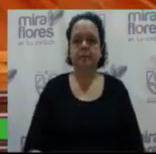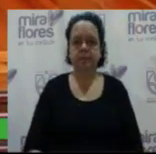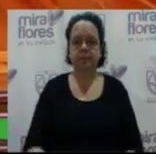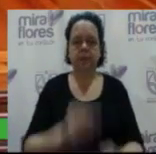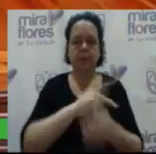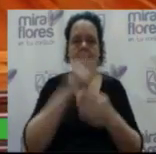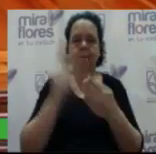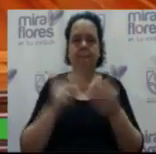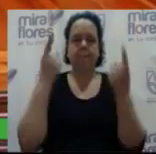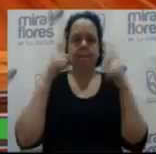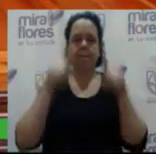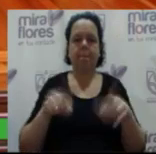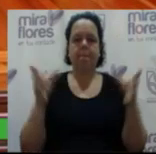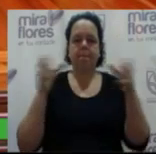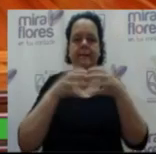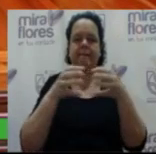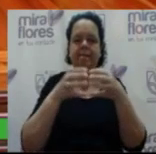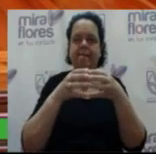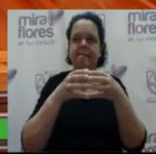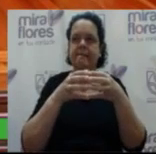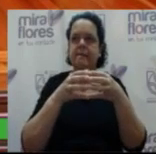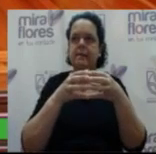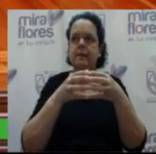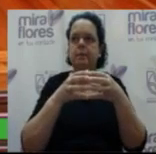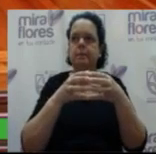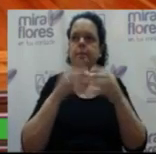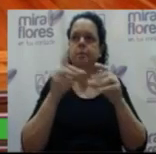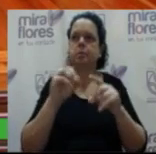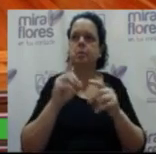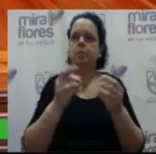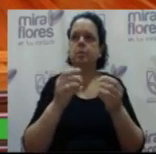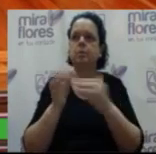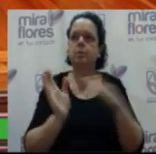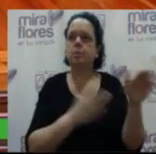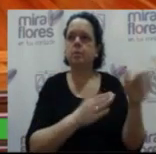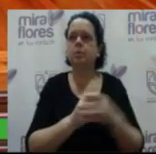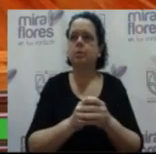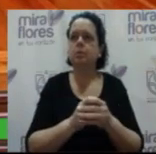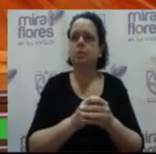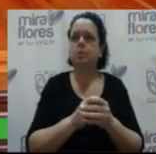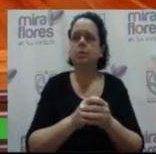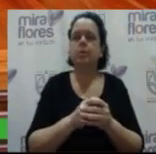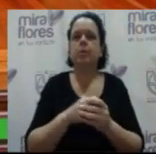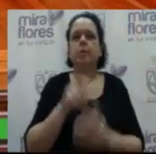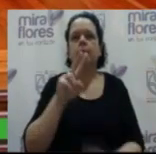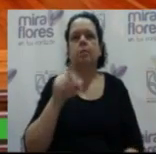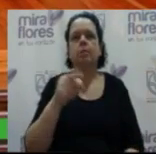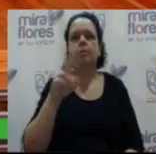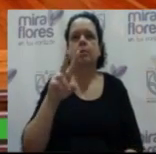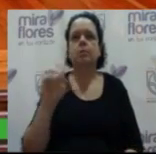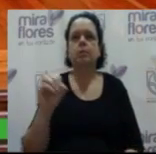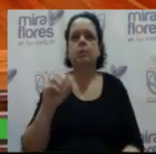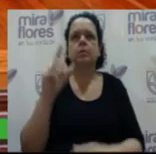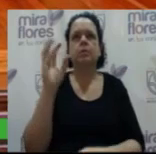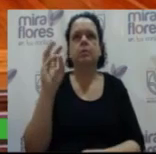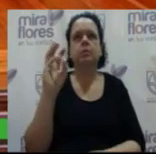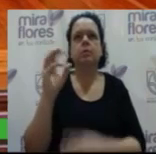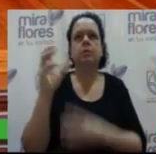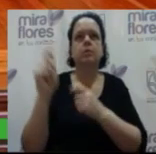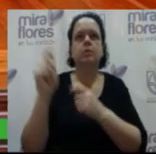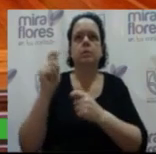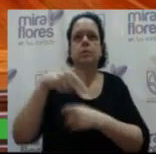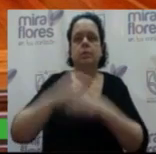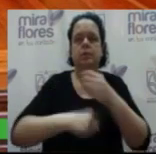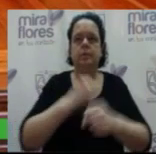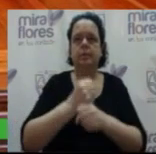Proyecto de acuerdo de Consejo que deja sin efecto el acuerdo de Consejo número 072-2018, de fecha 6 de agosto del presente